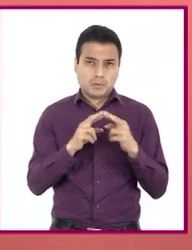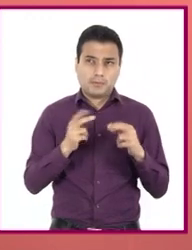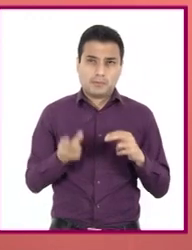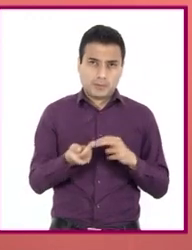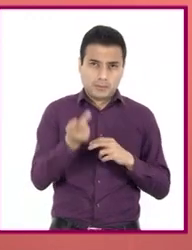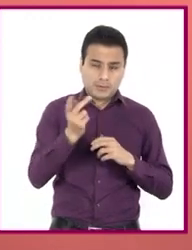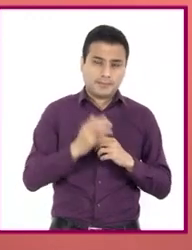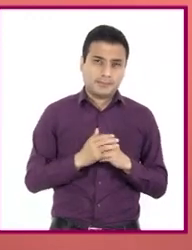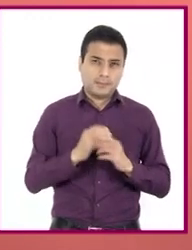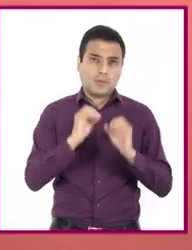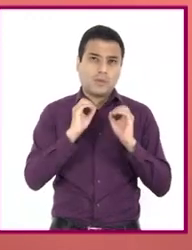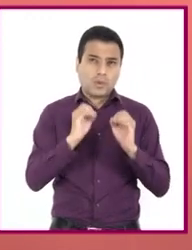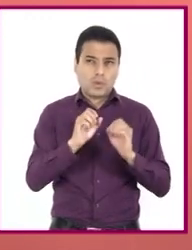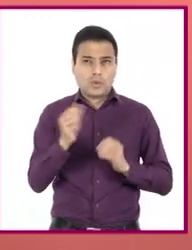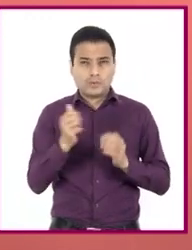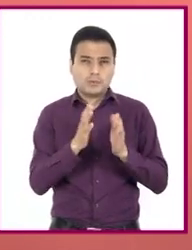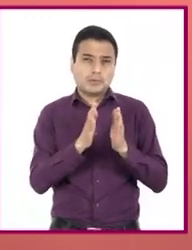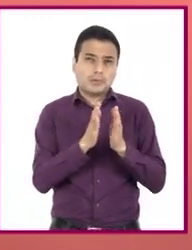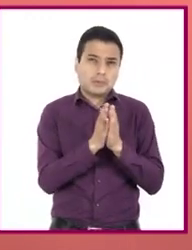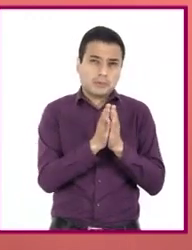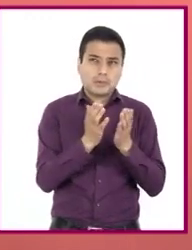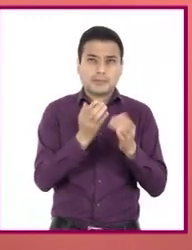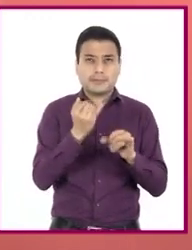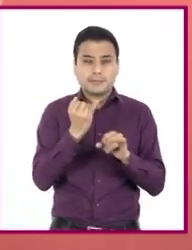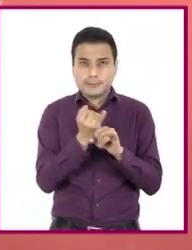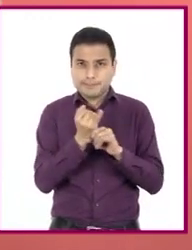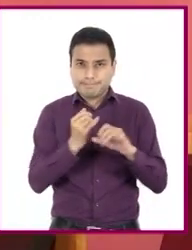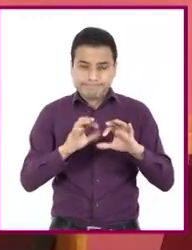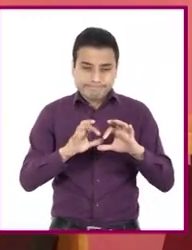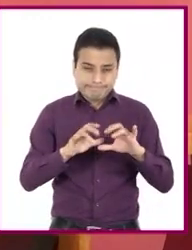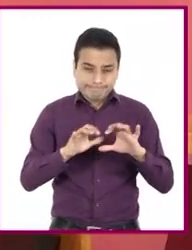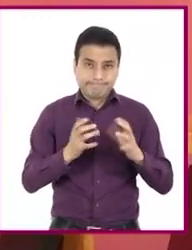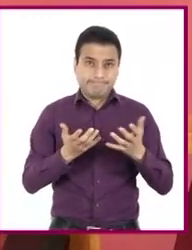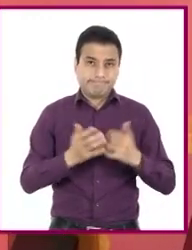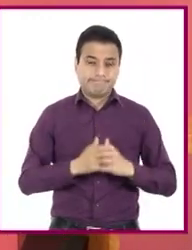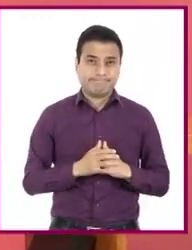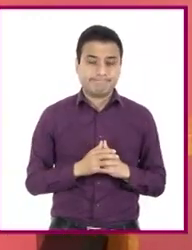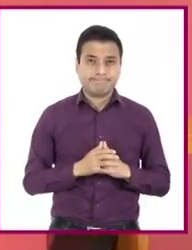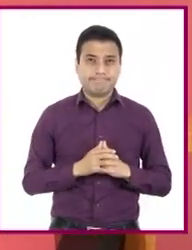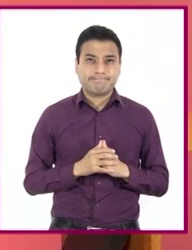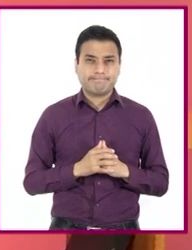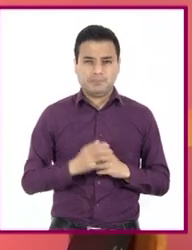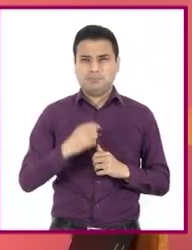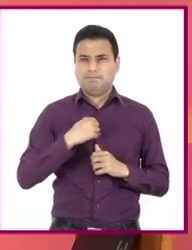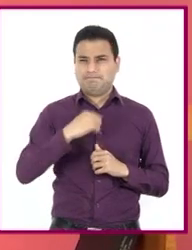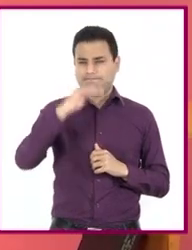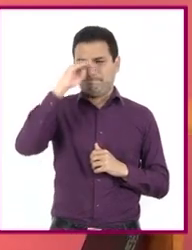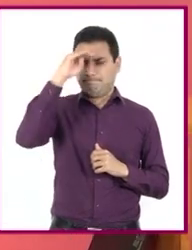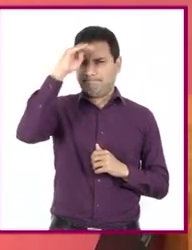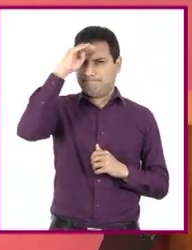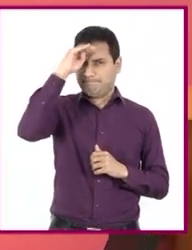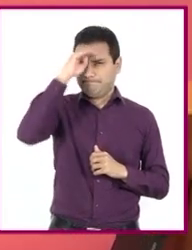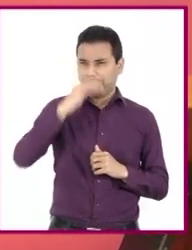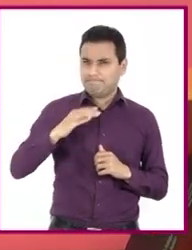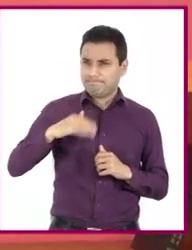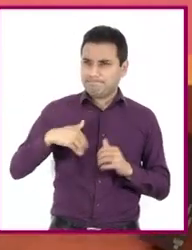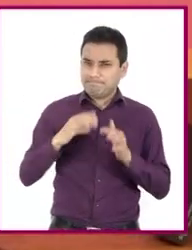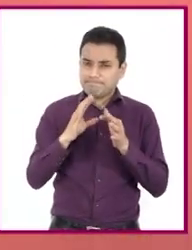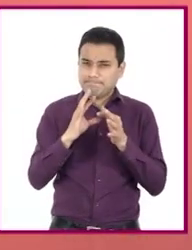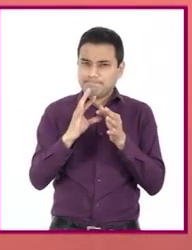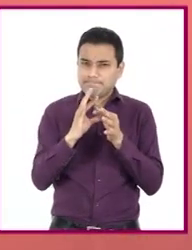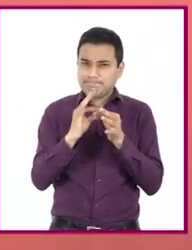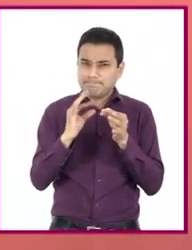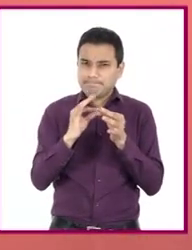o incluso en otras fuentes de información que tengan a la mano. Maestra, me quedé pensando en lo que mencionó hace unos momentos.